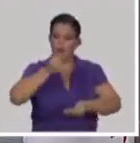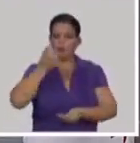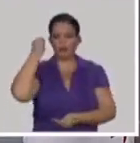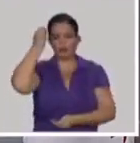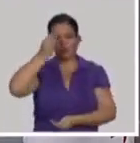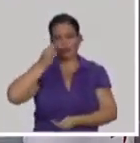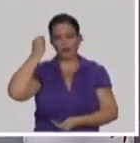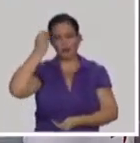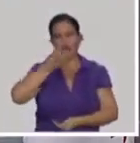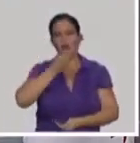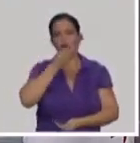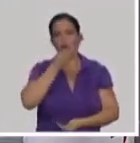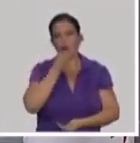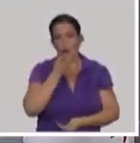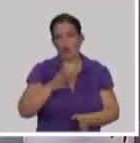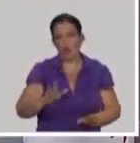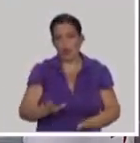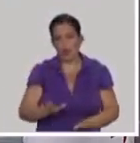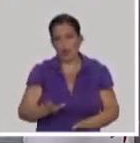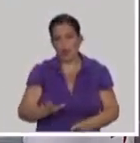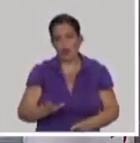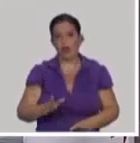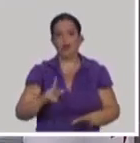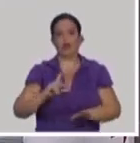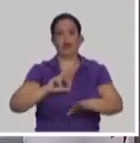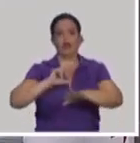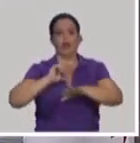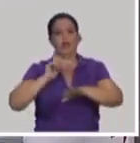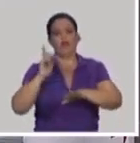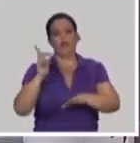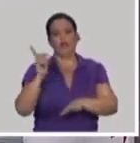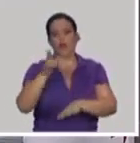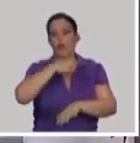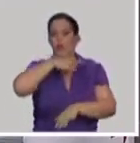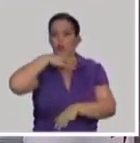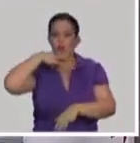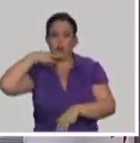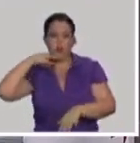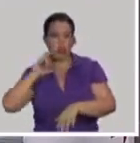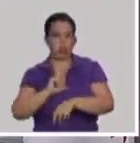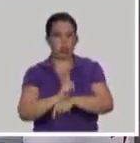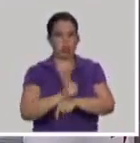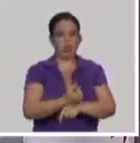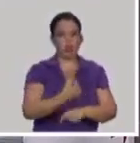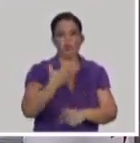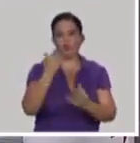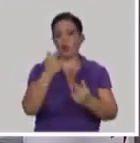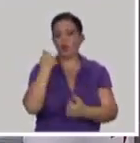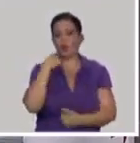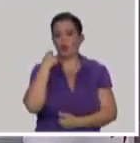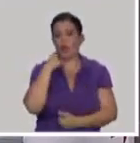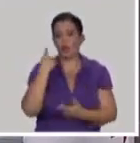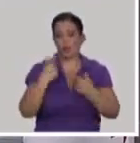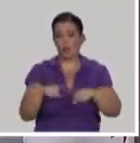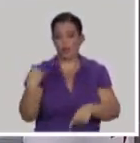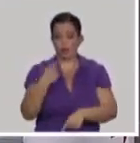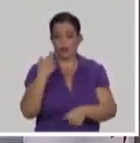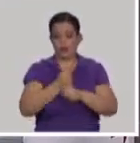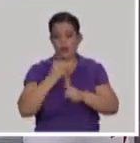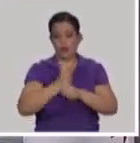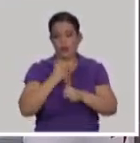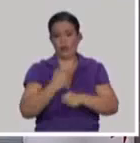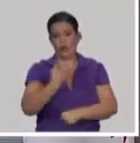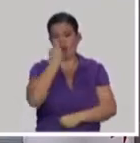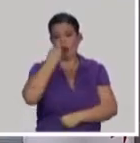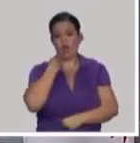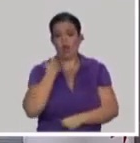años, hemos tenido que hacerlo en menos de un año. Y bueno, eso implicaría que tendremos que terminar cada uno de los estudios, que